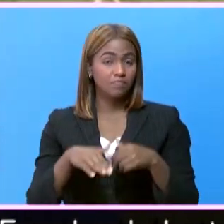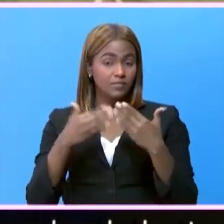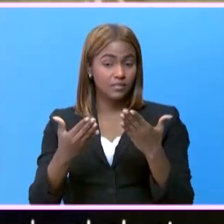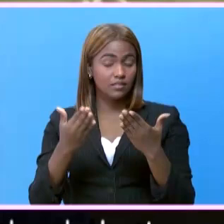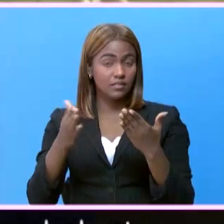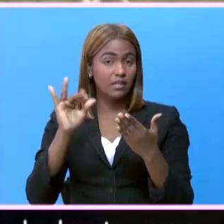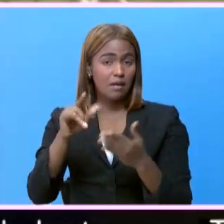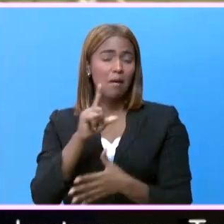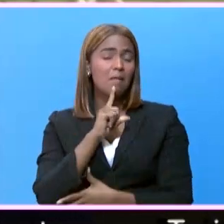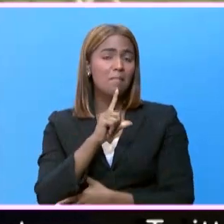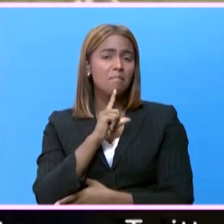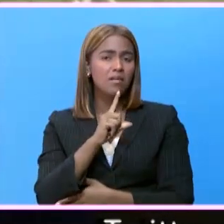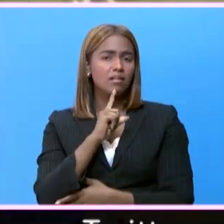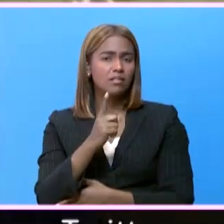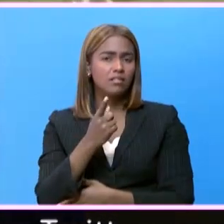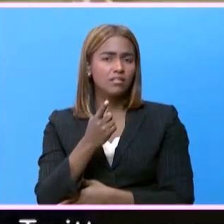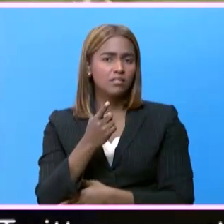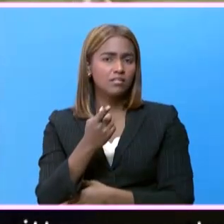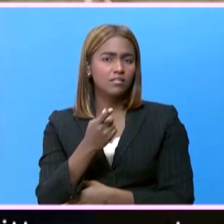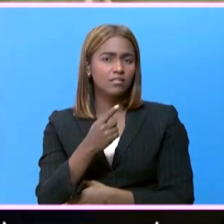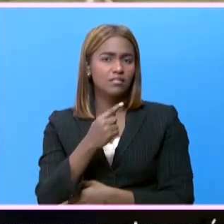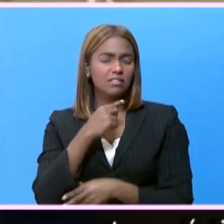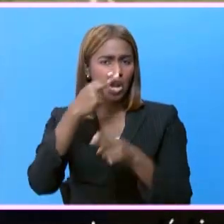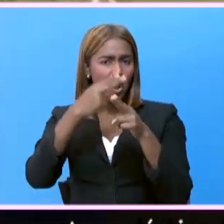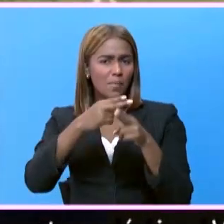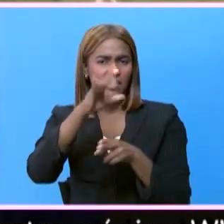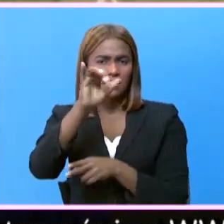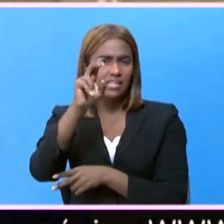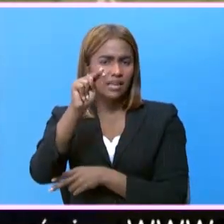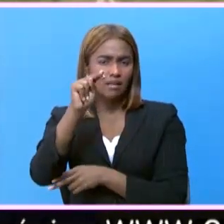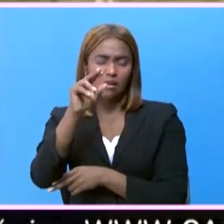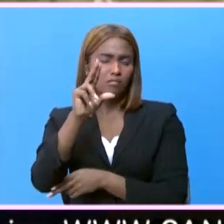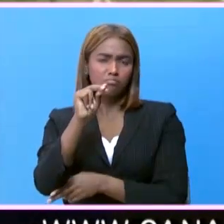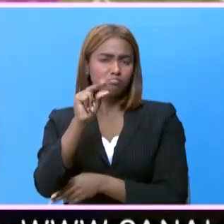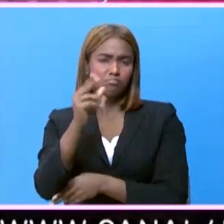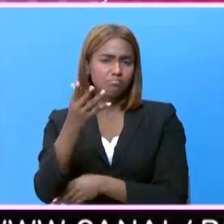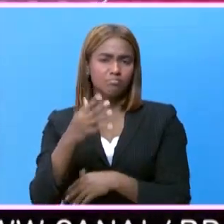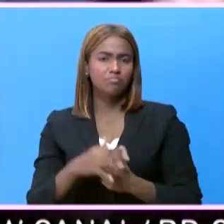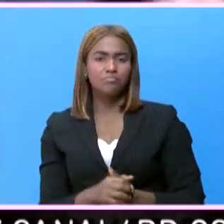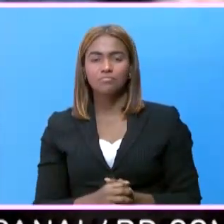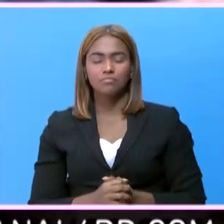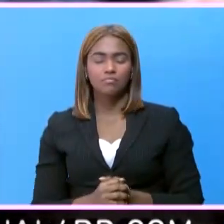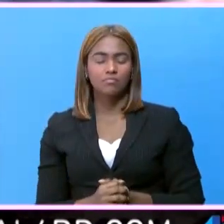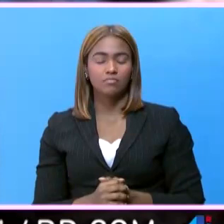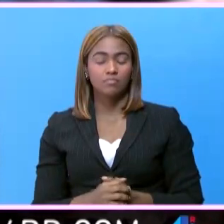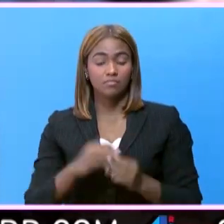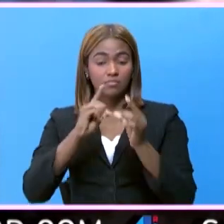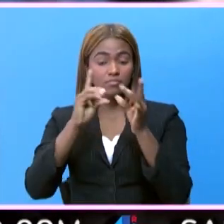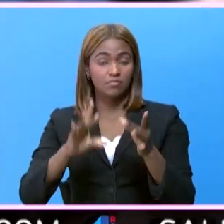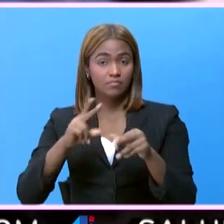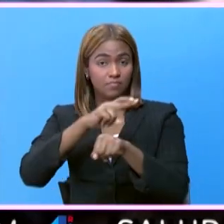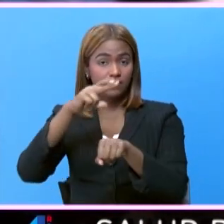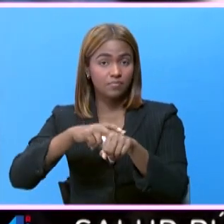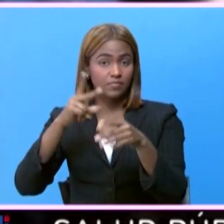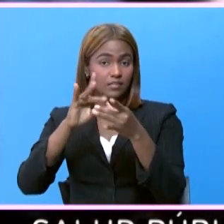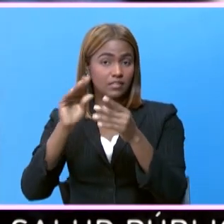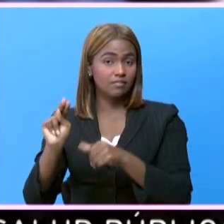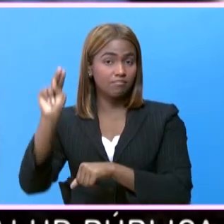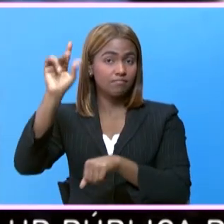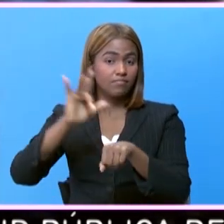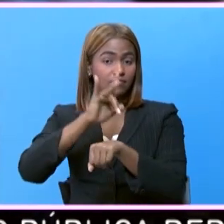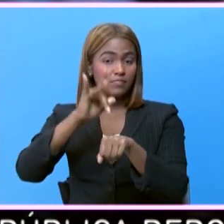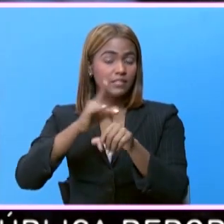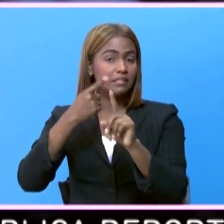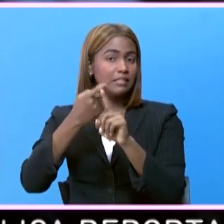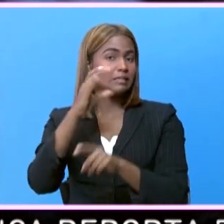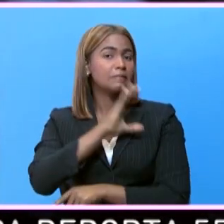pero realmente no... ¿Lo que se conoce como 100? No, mucho más atrás. La dirección regional del Cibao Central de